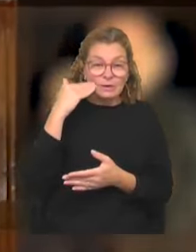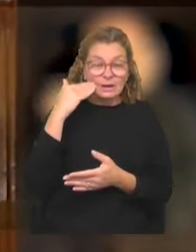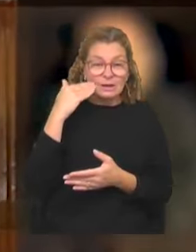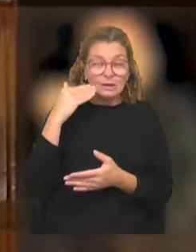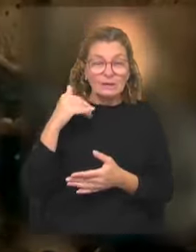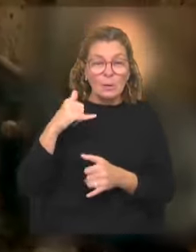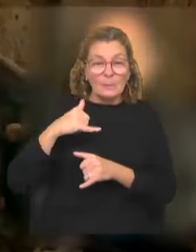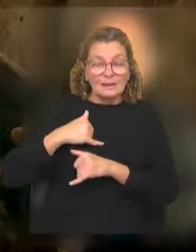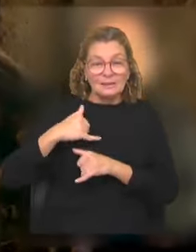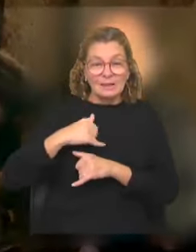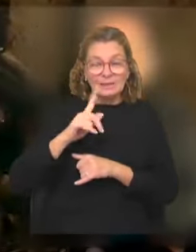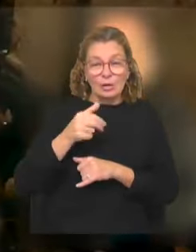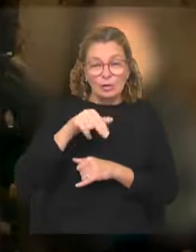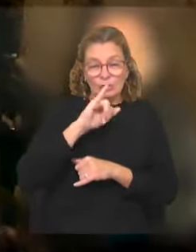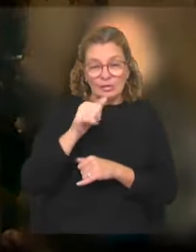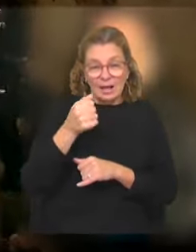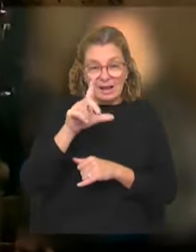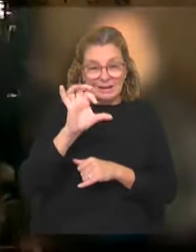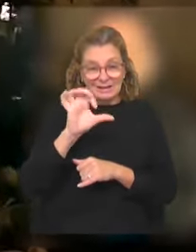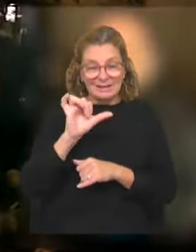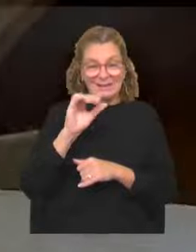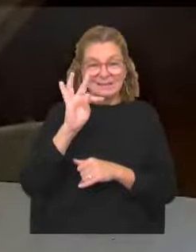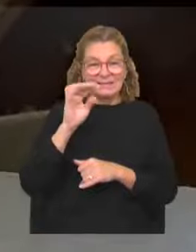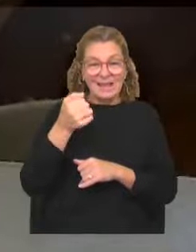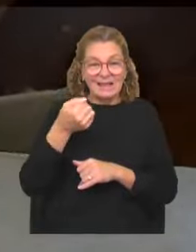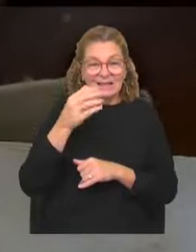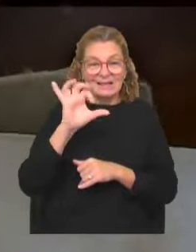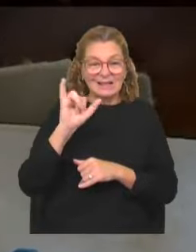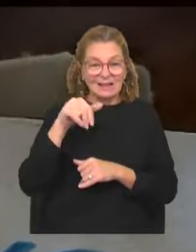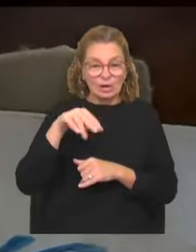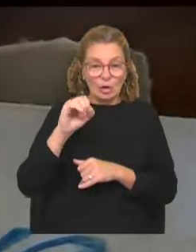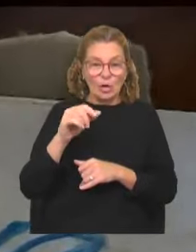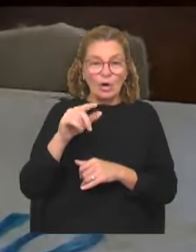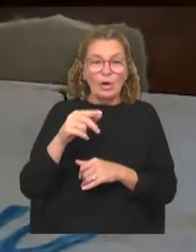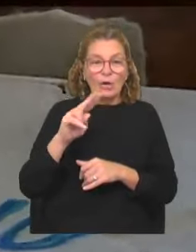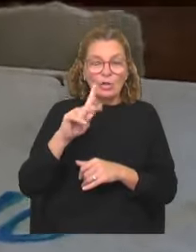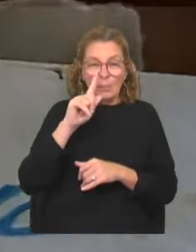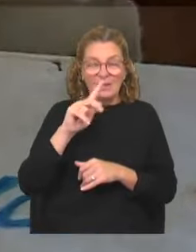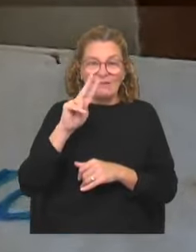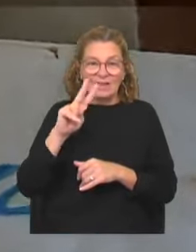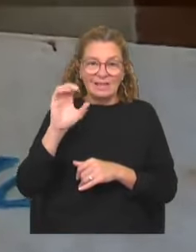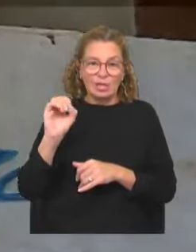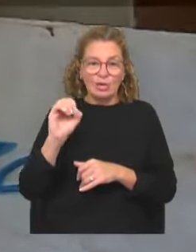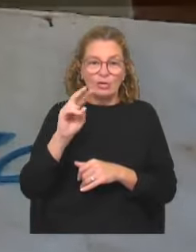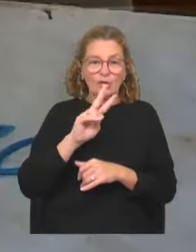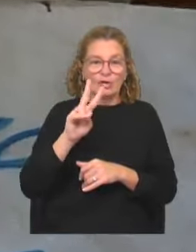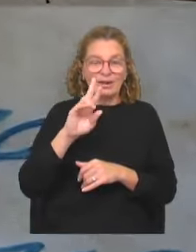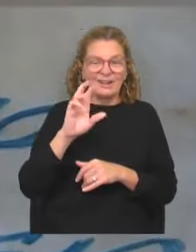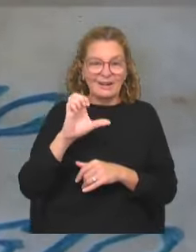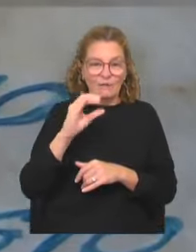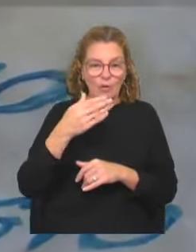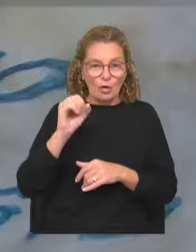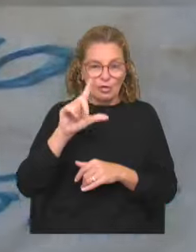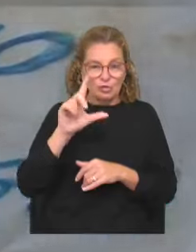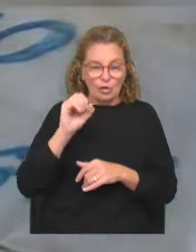Luis Eduardo González y Óscar Tassino. En 2022, el militar Juan Rebollo fue procesado con prisión por el triple homicidio.